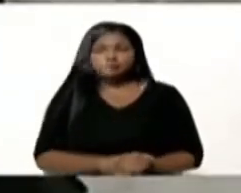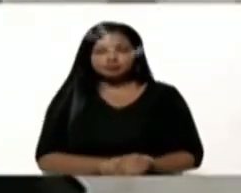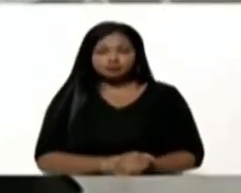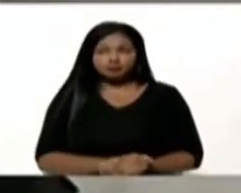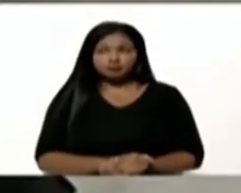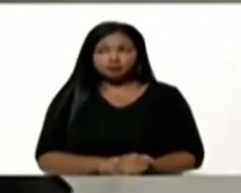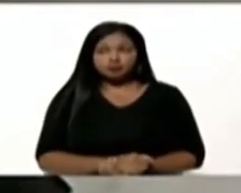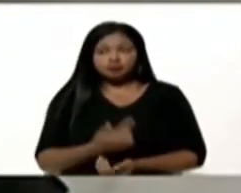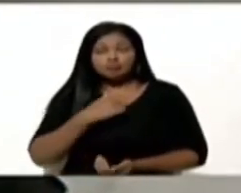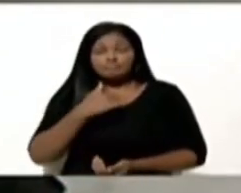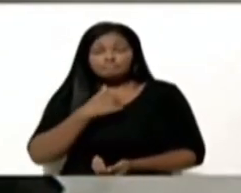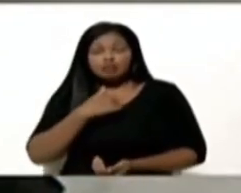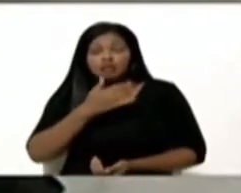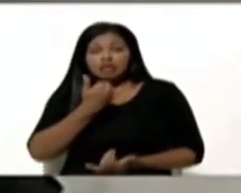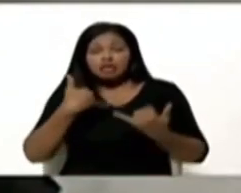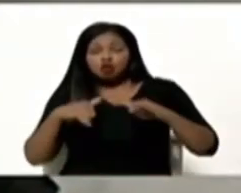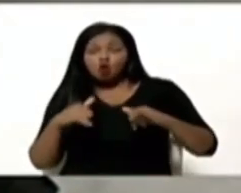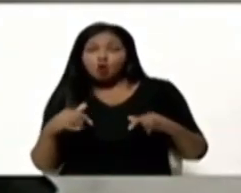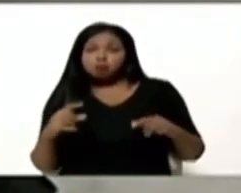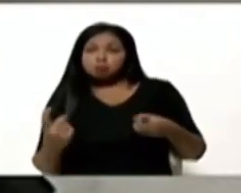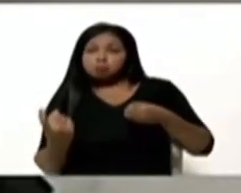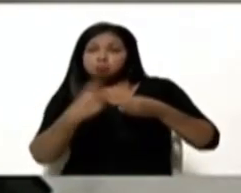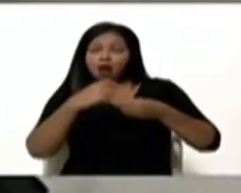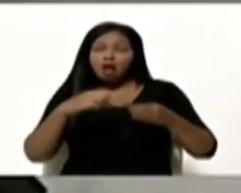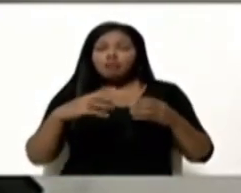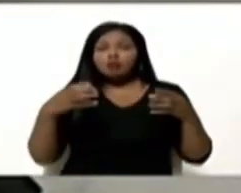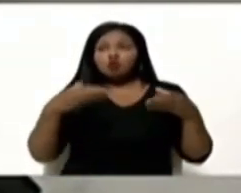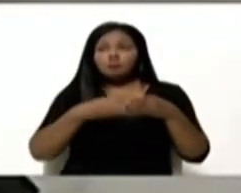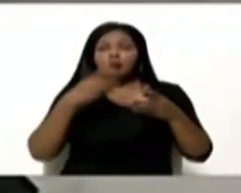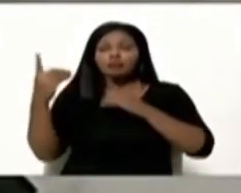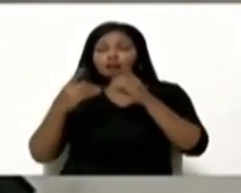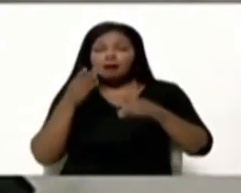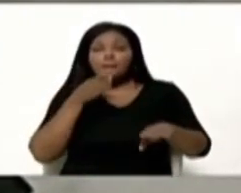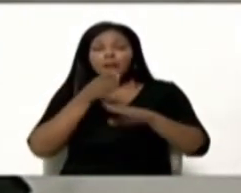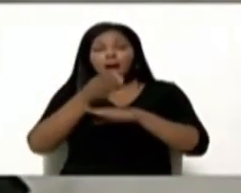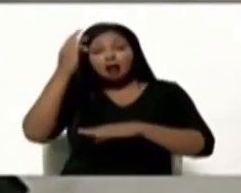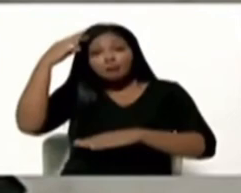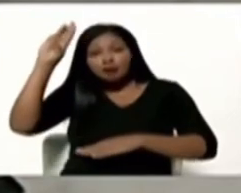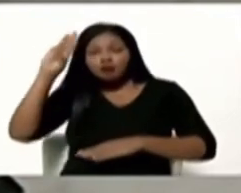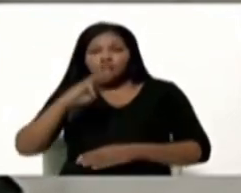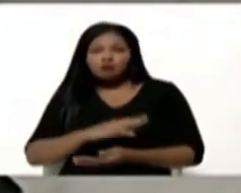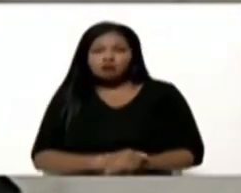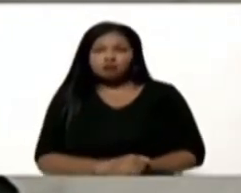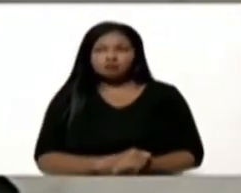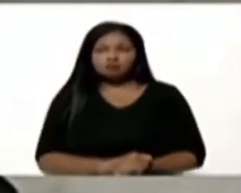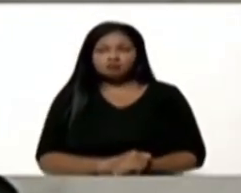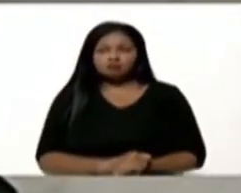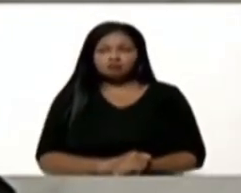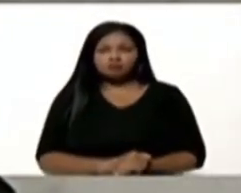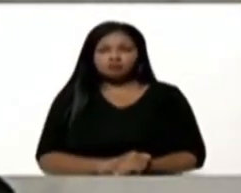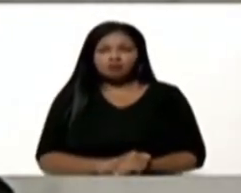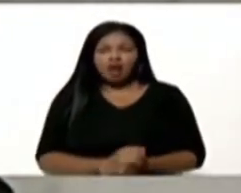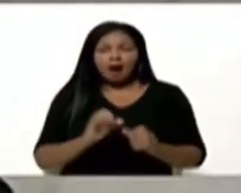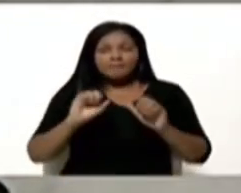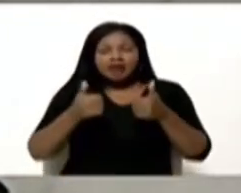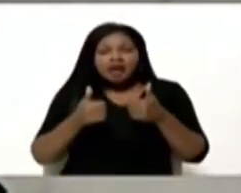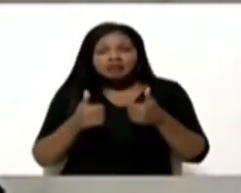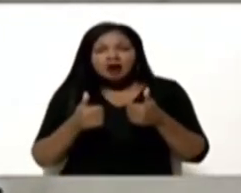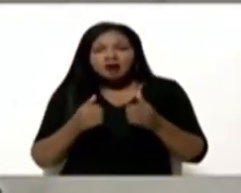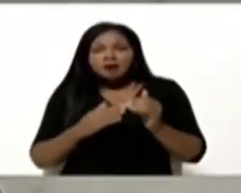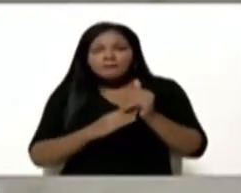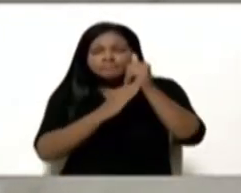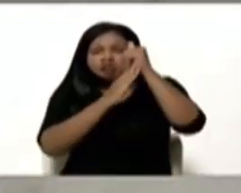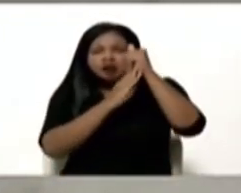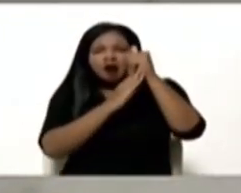Nicolás Ernesto forma parte de la comisión de diálogo que va para México, encabezada por el doctor Jorge